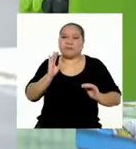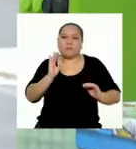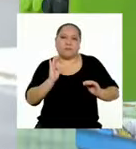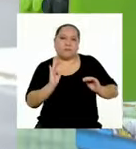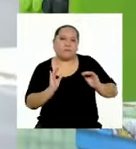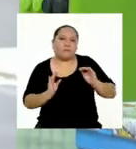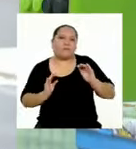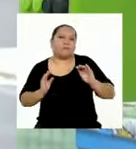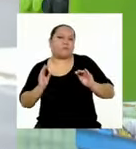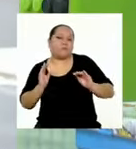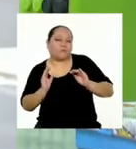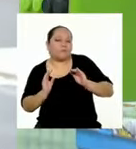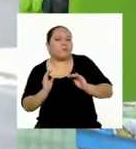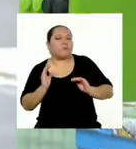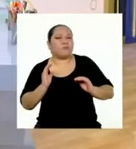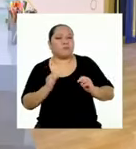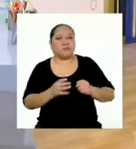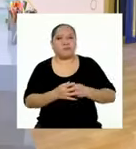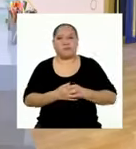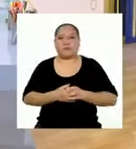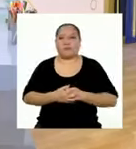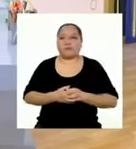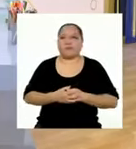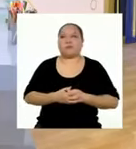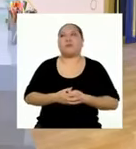¡Ay,